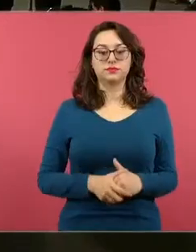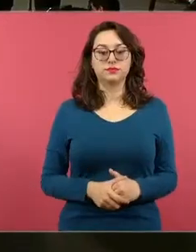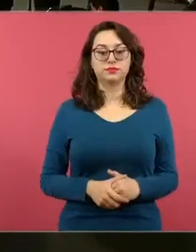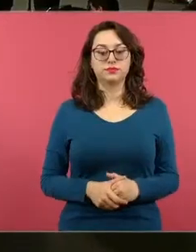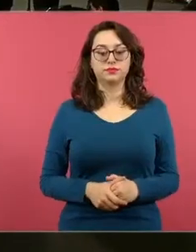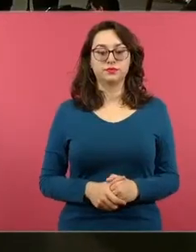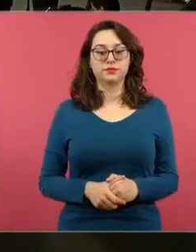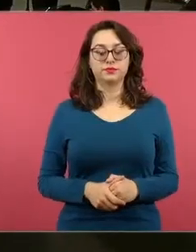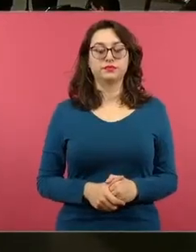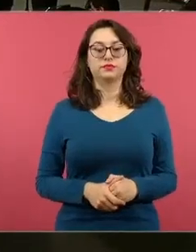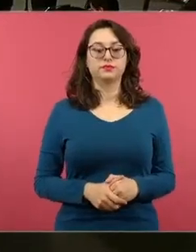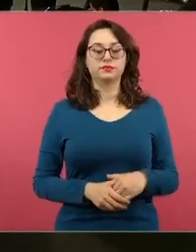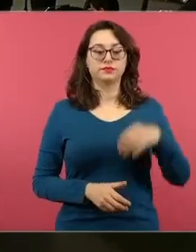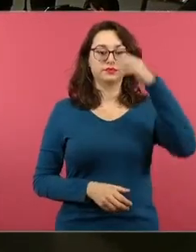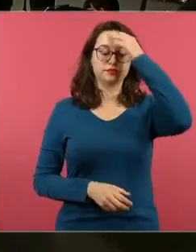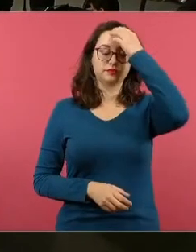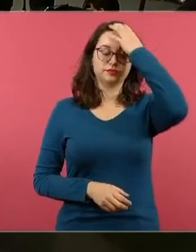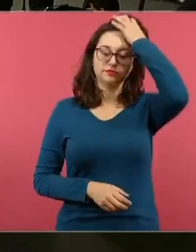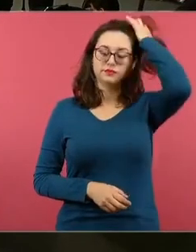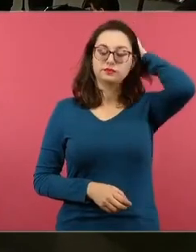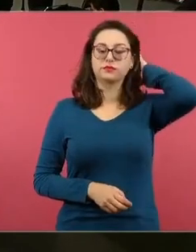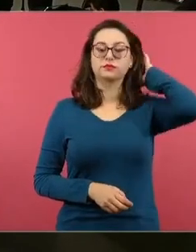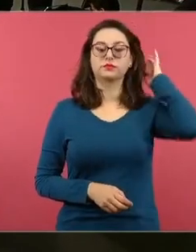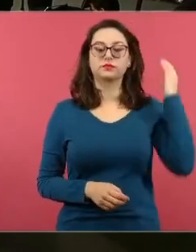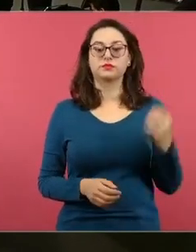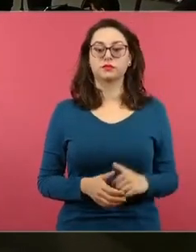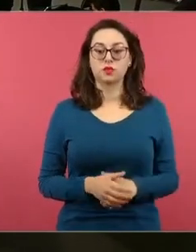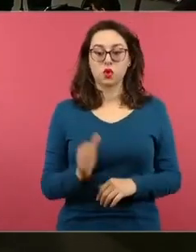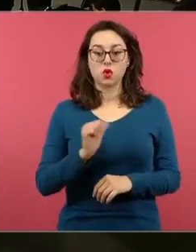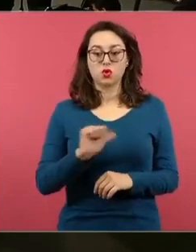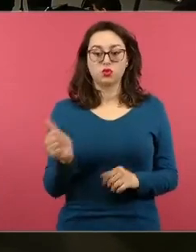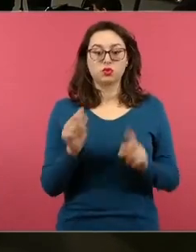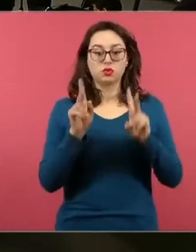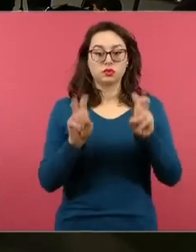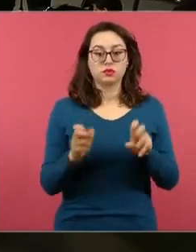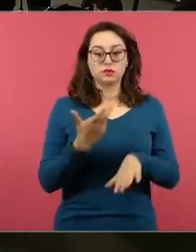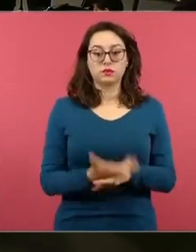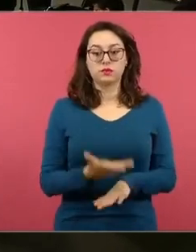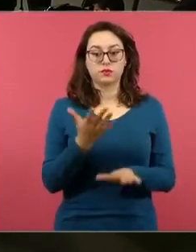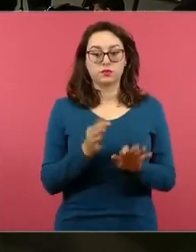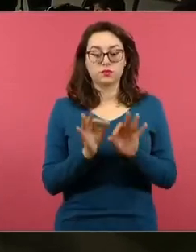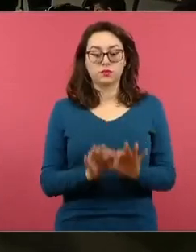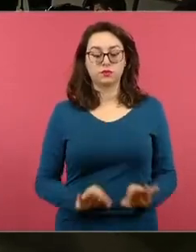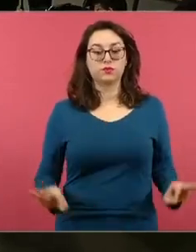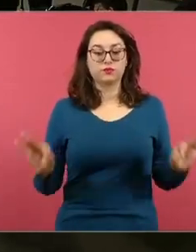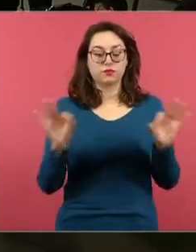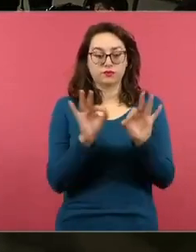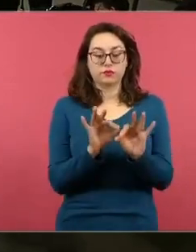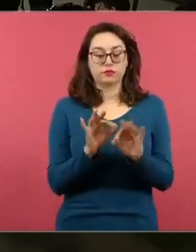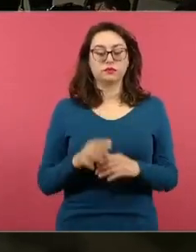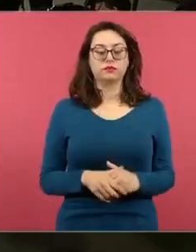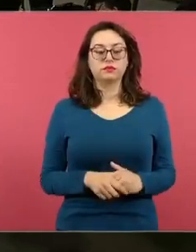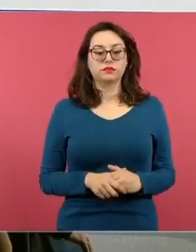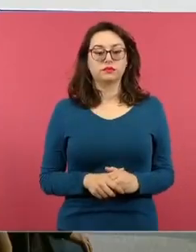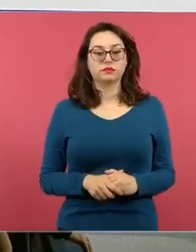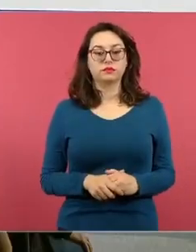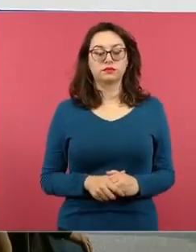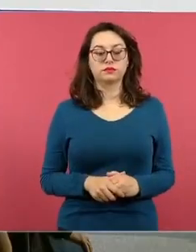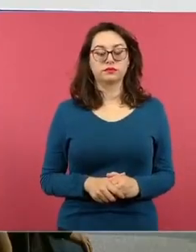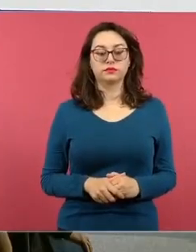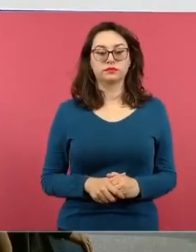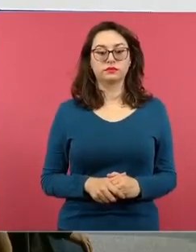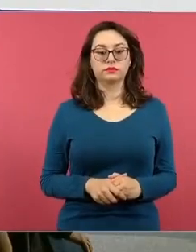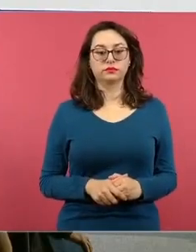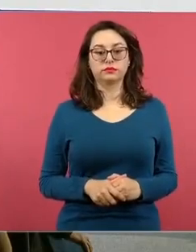aquí continuando con esta parte es muy fundamental, yo si seguimos pensando o si se